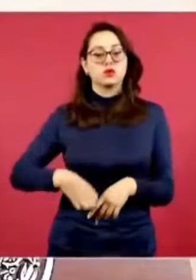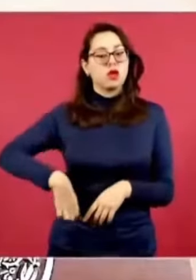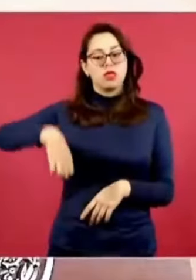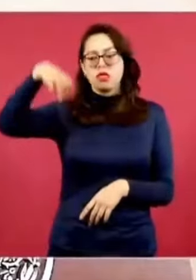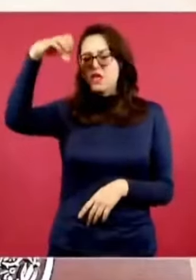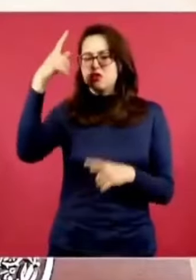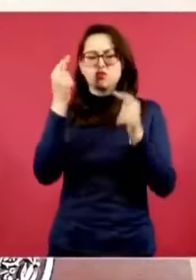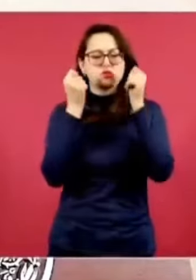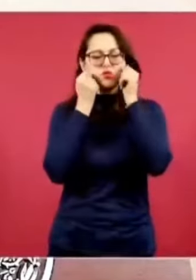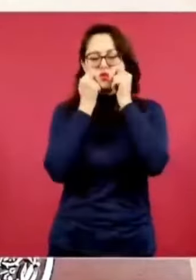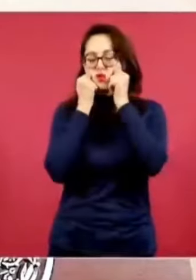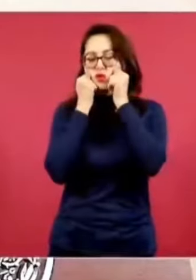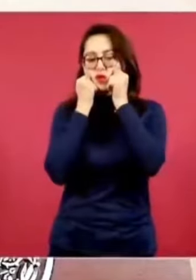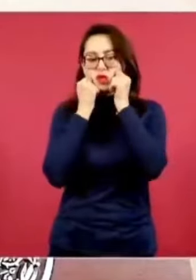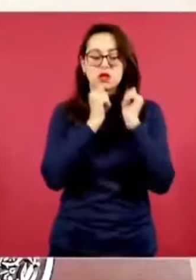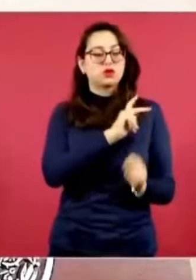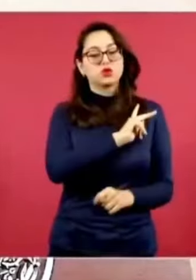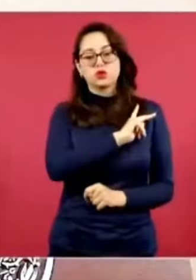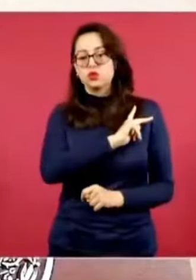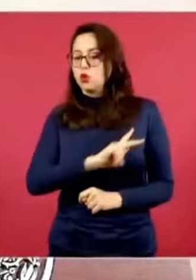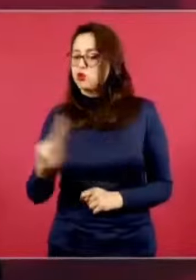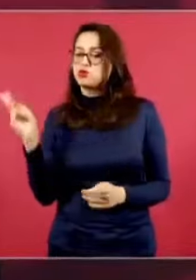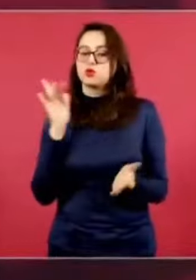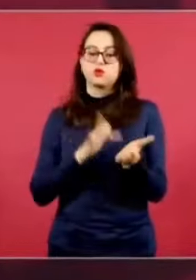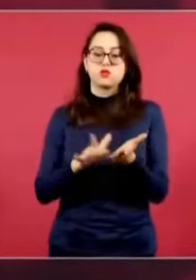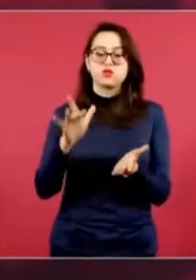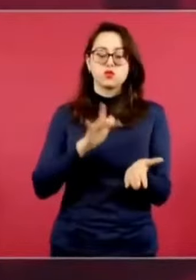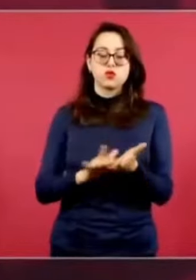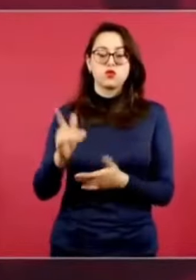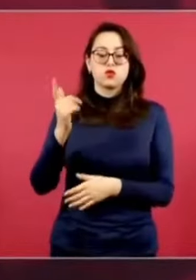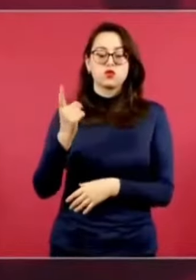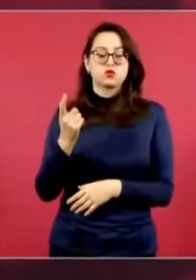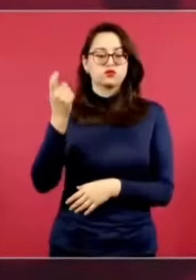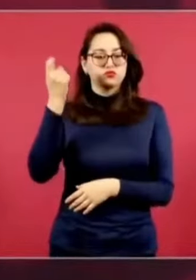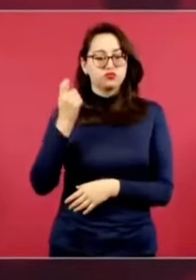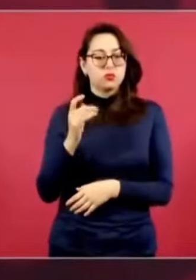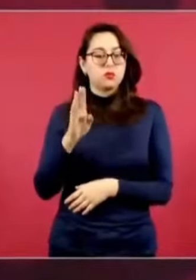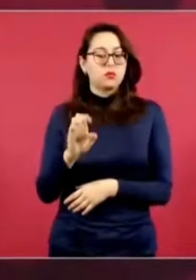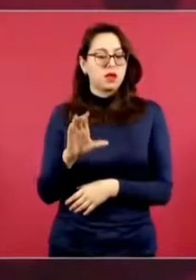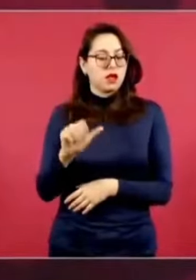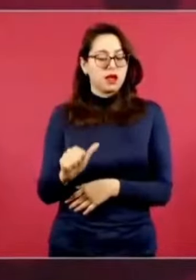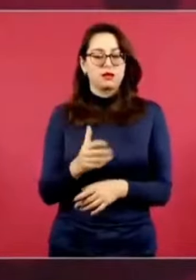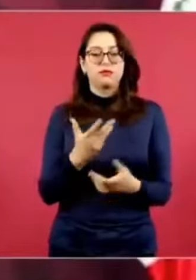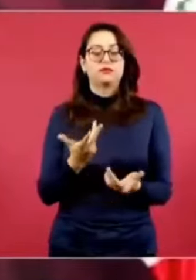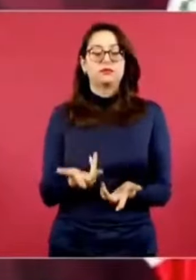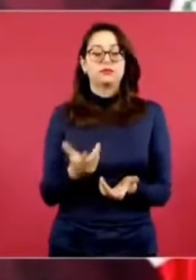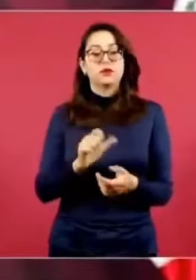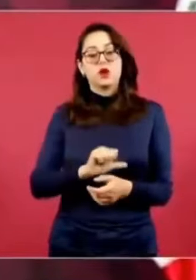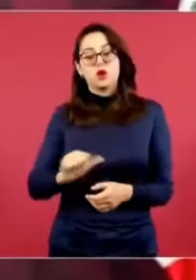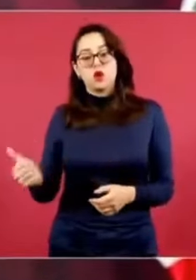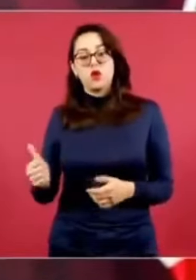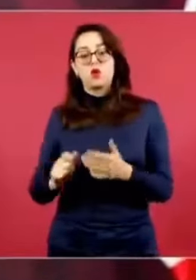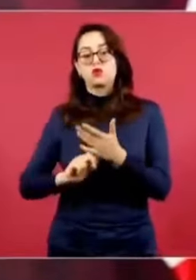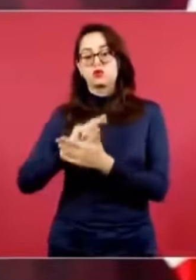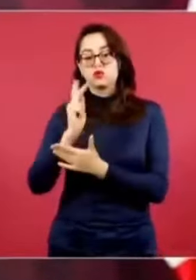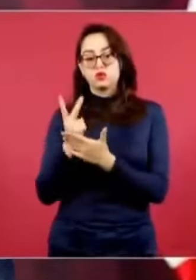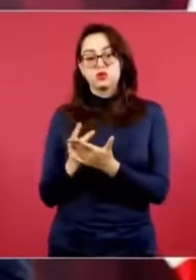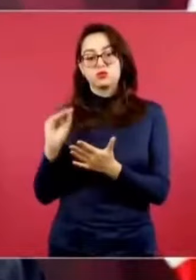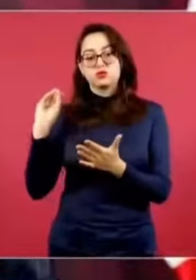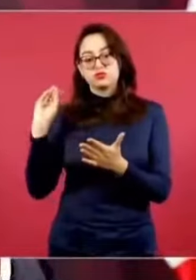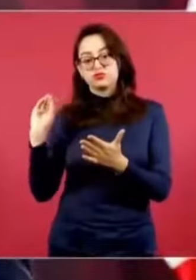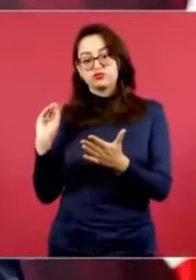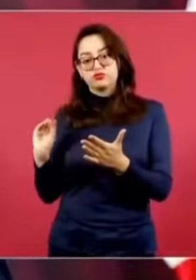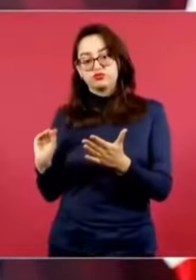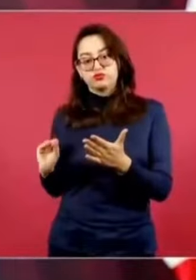quedar también establecido en la Constitución y otros programas de bienestar. No voy a detallarlos porque